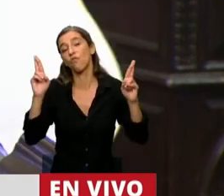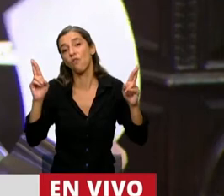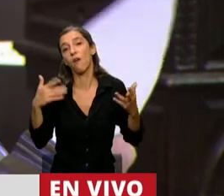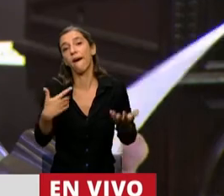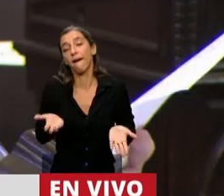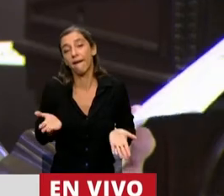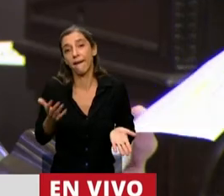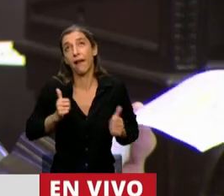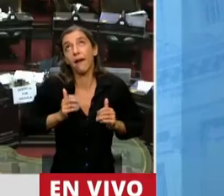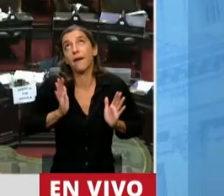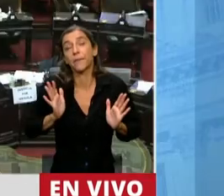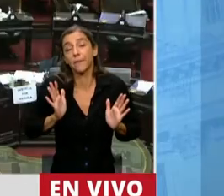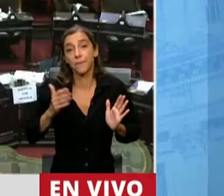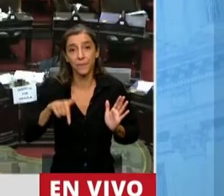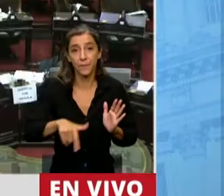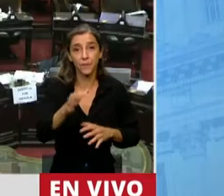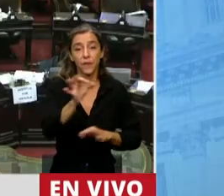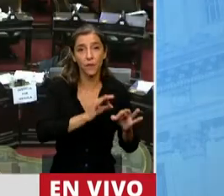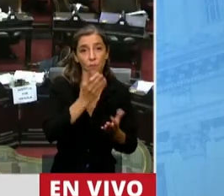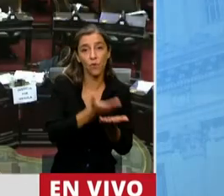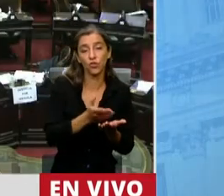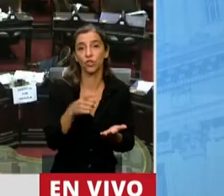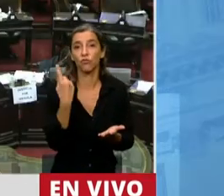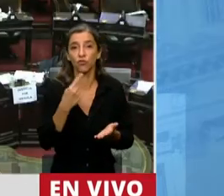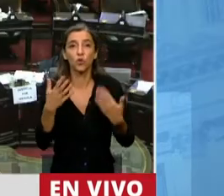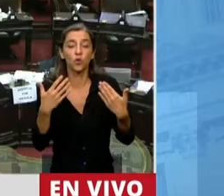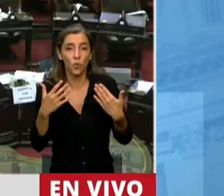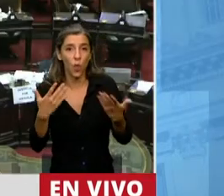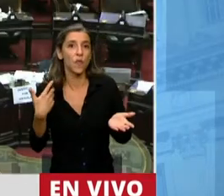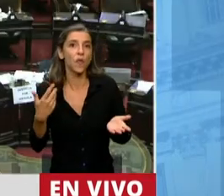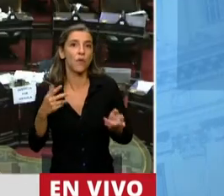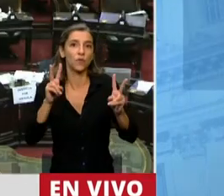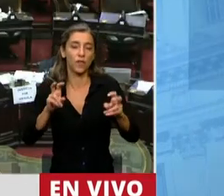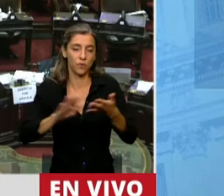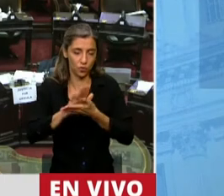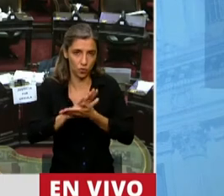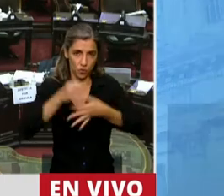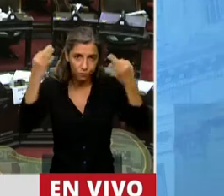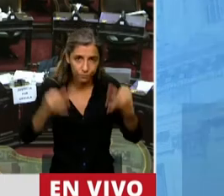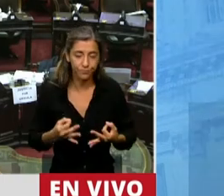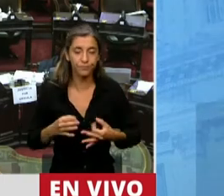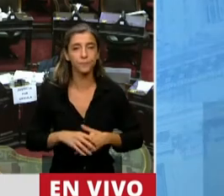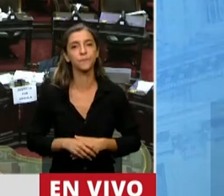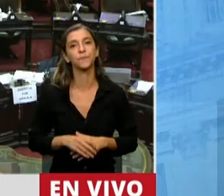podamos terminar de una vez por todas con este tema. Y quiero decir algo en favor de Juntos por el Cambio.